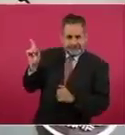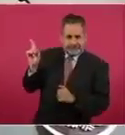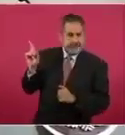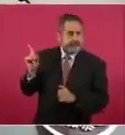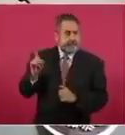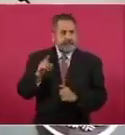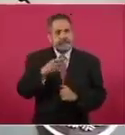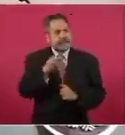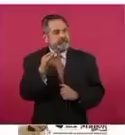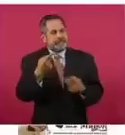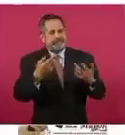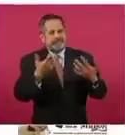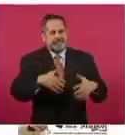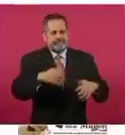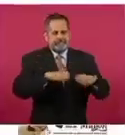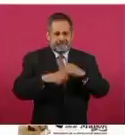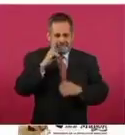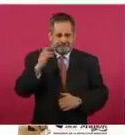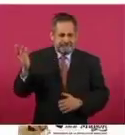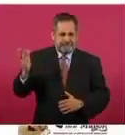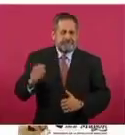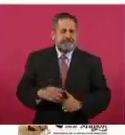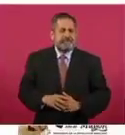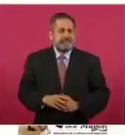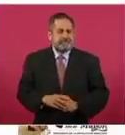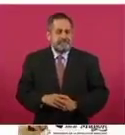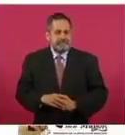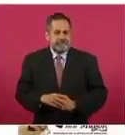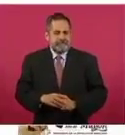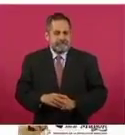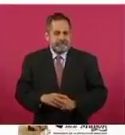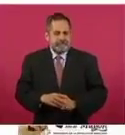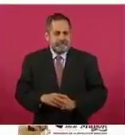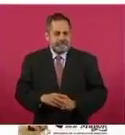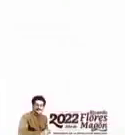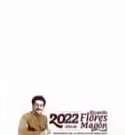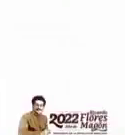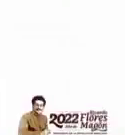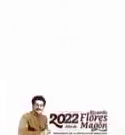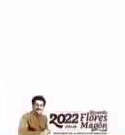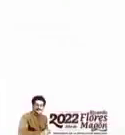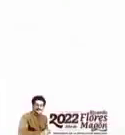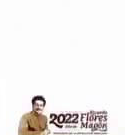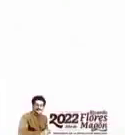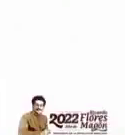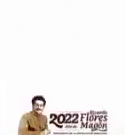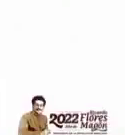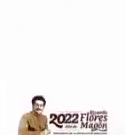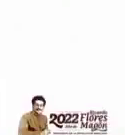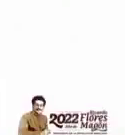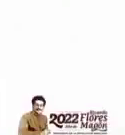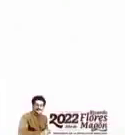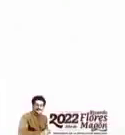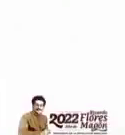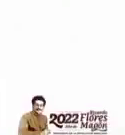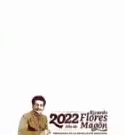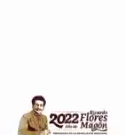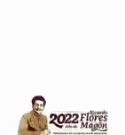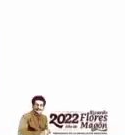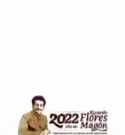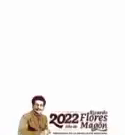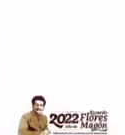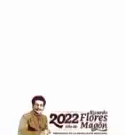de los grandes contribuyentes propias, digamos, sus ganancias, los impuestos que ellos pagan. La parte amarilla son